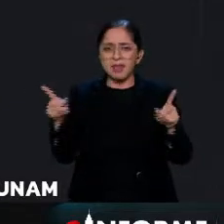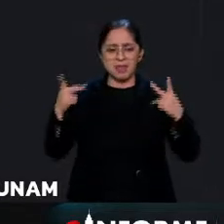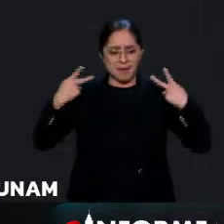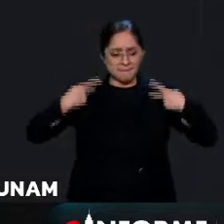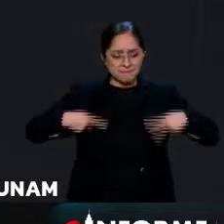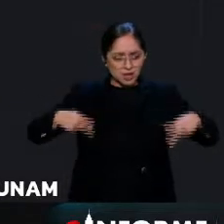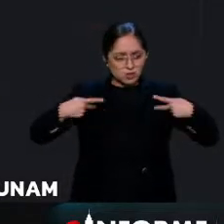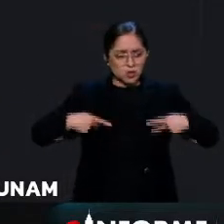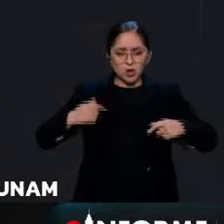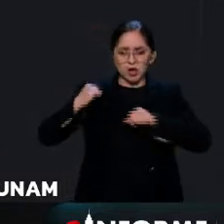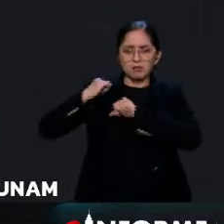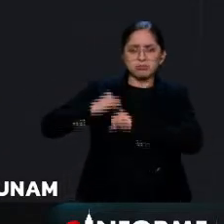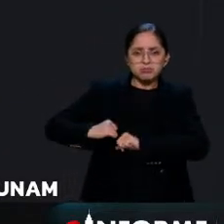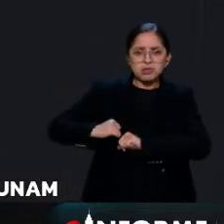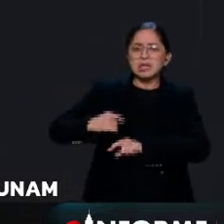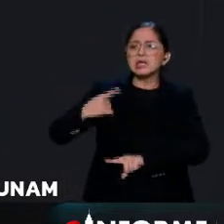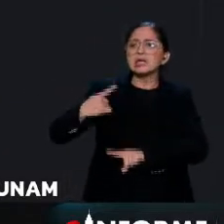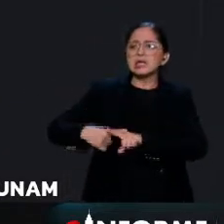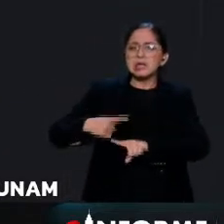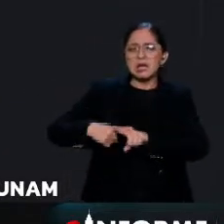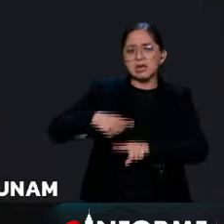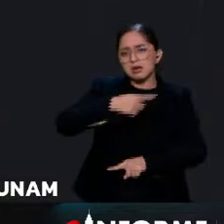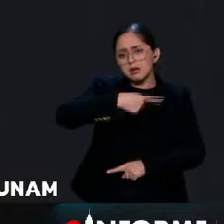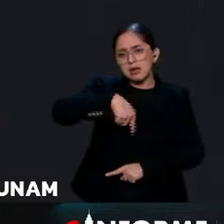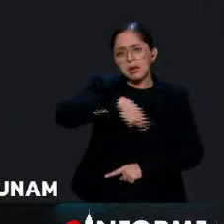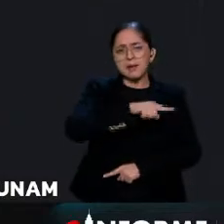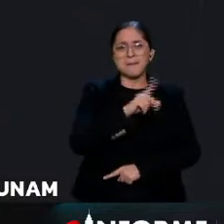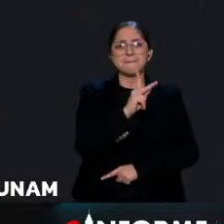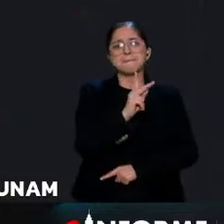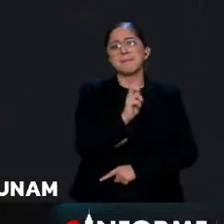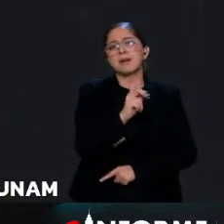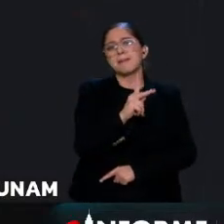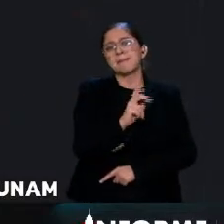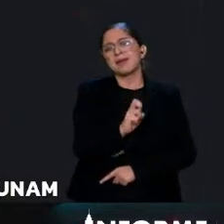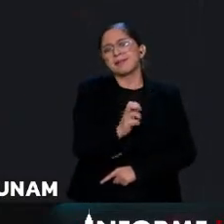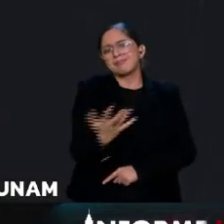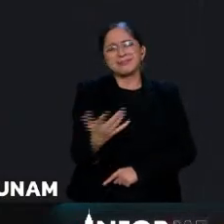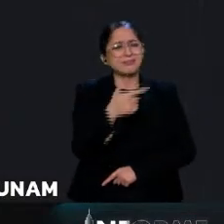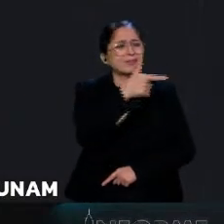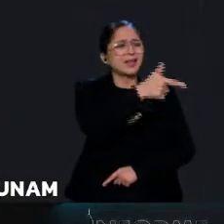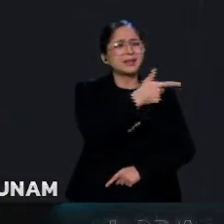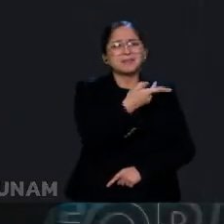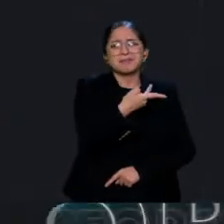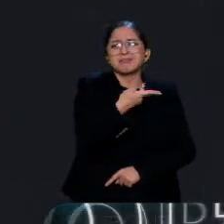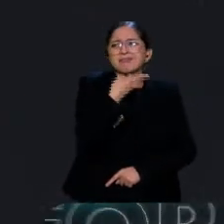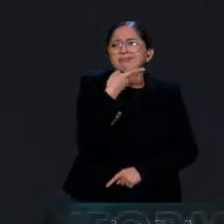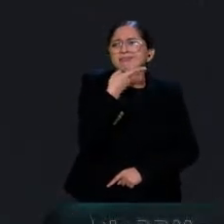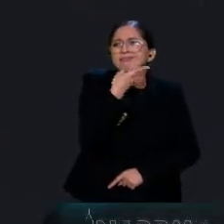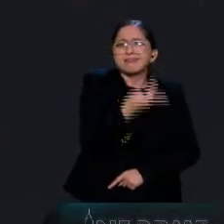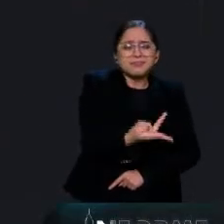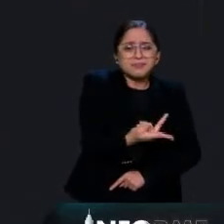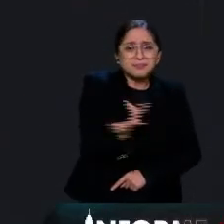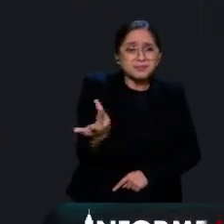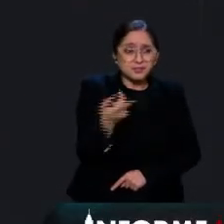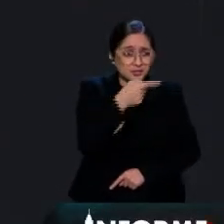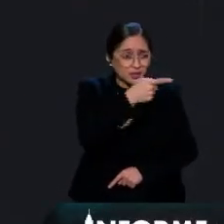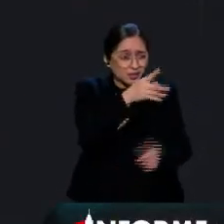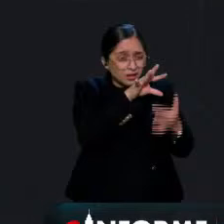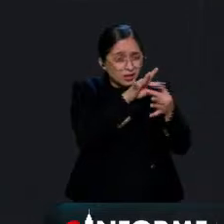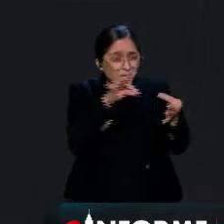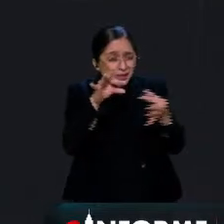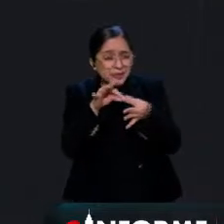entre ellos Pepe Woldenberg finalmente que puede decir pues él simplemente va a decir dijo algo peor